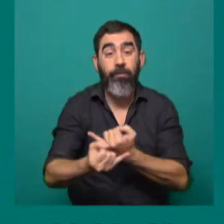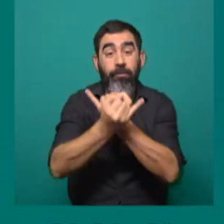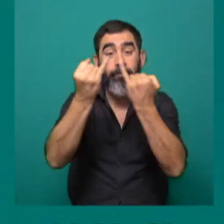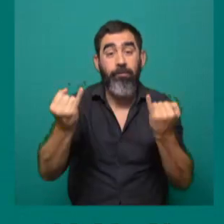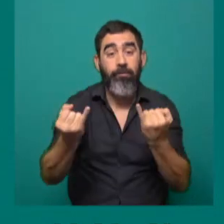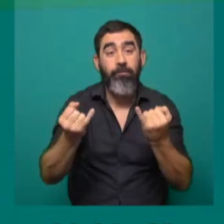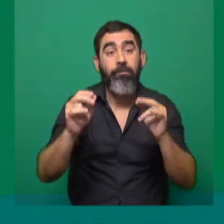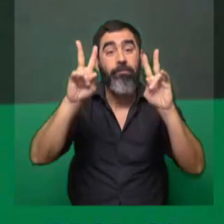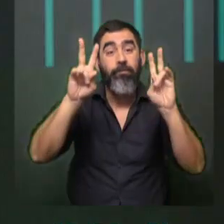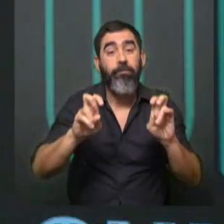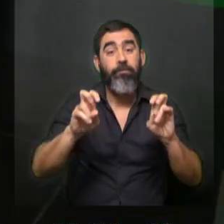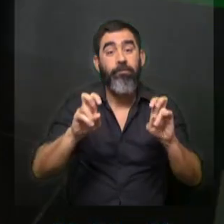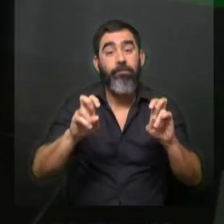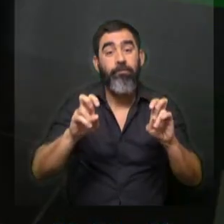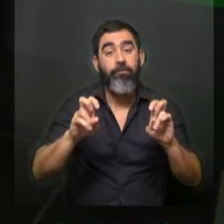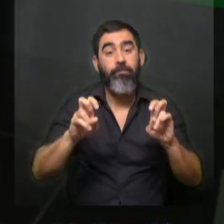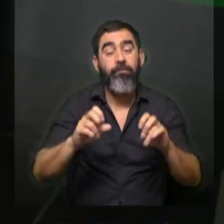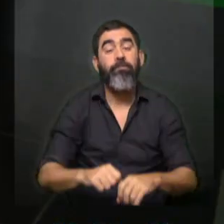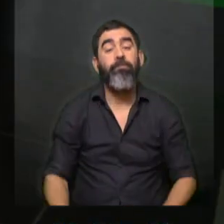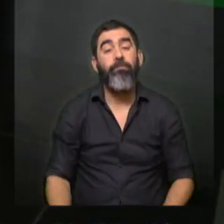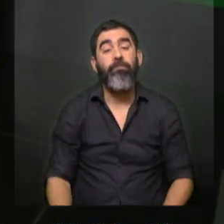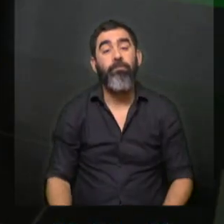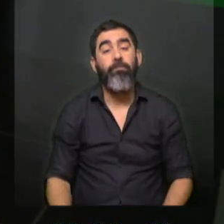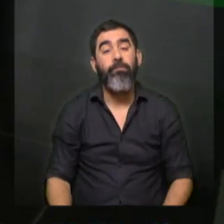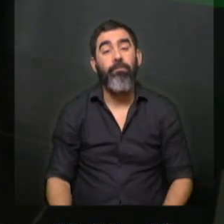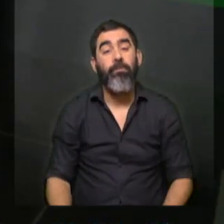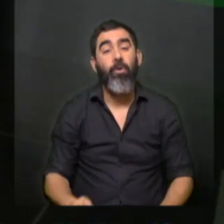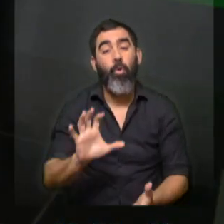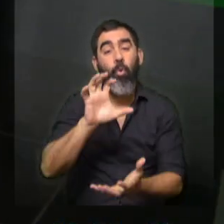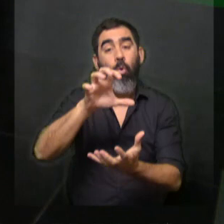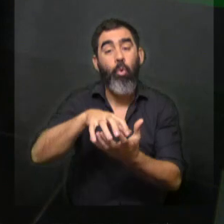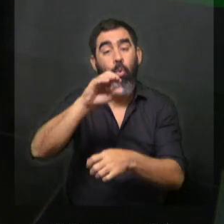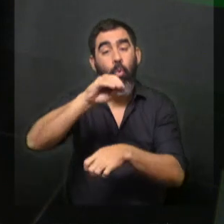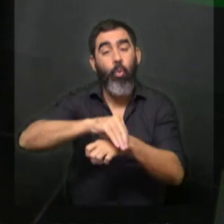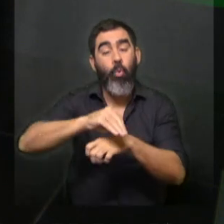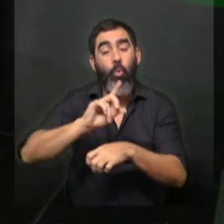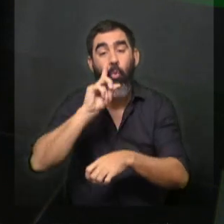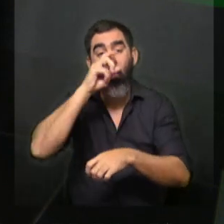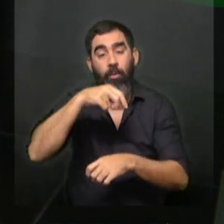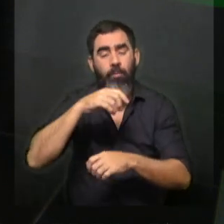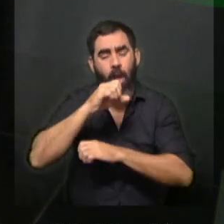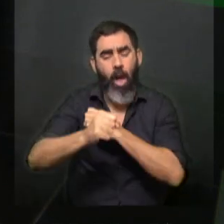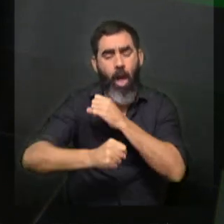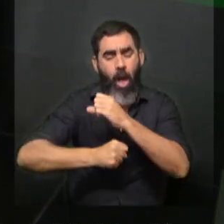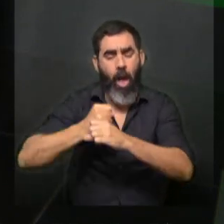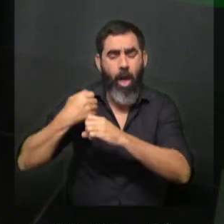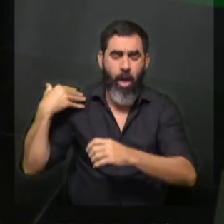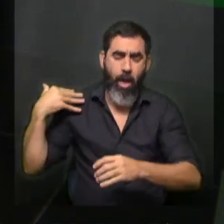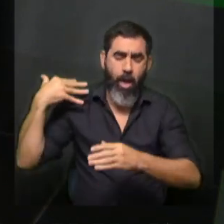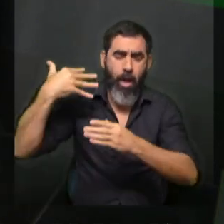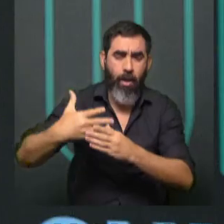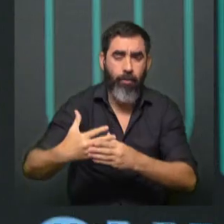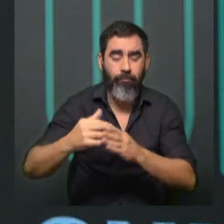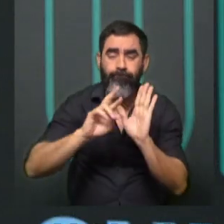Para referirnos a uno de los, digamos, esos tantos centros culturales que hay en Montevideo, que tiene muchos años de historia y que son